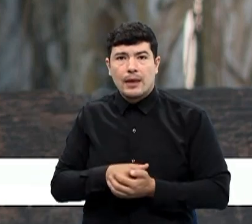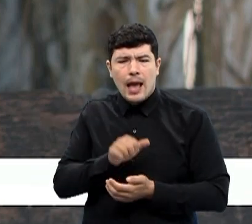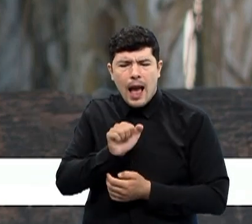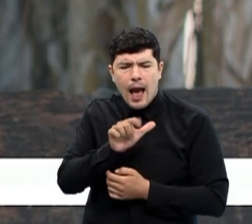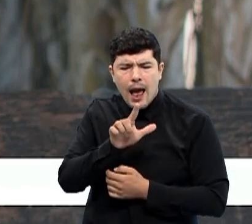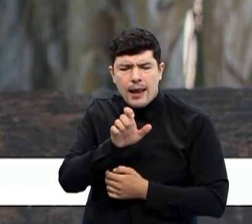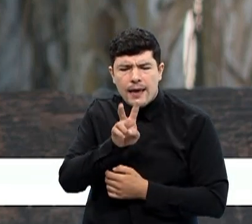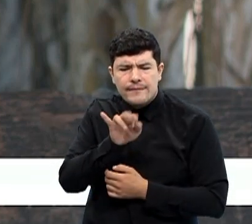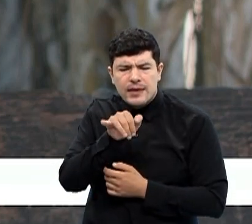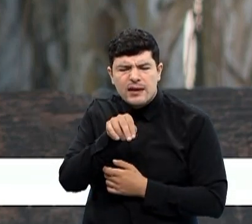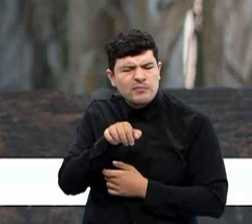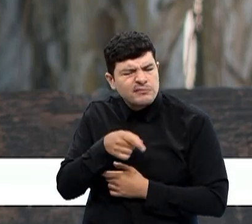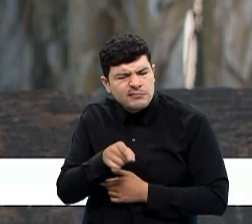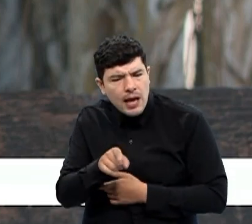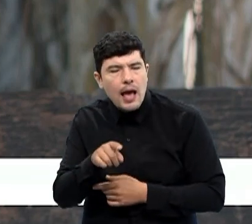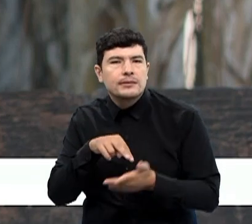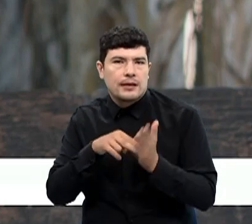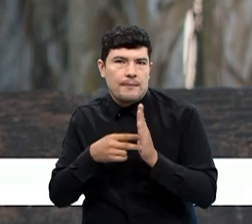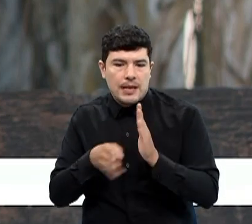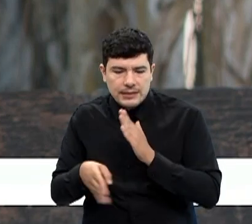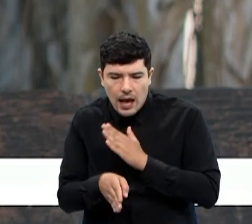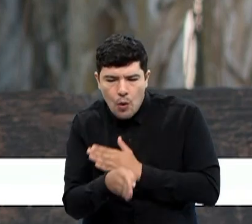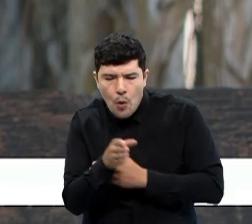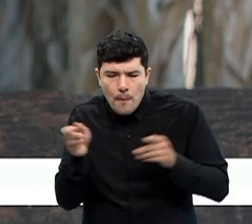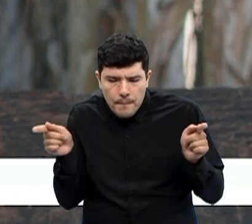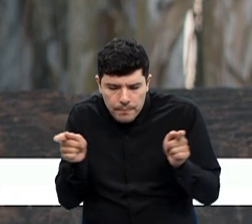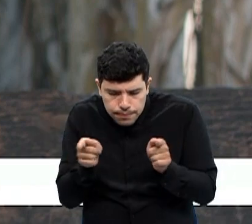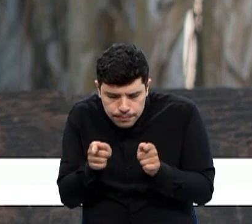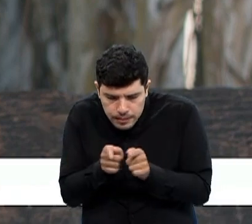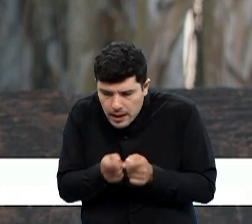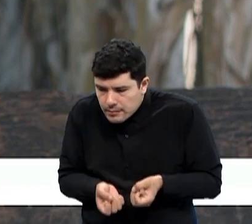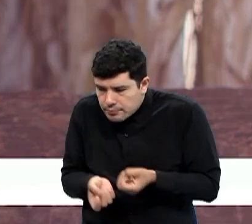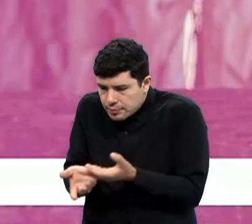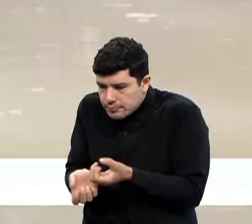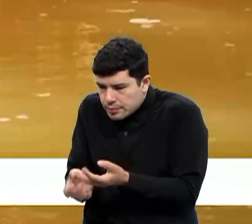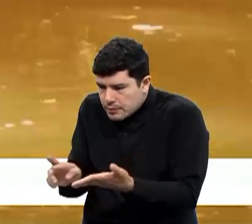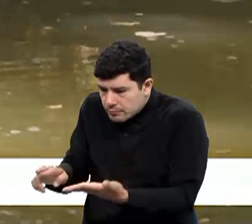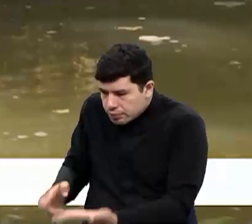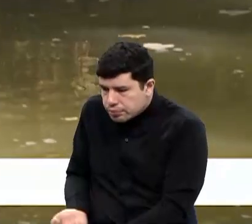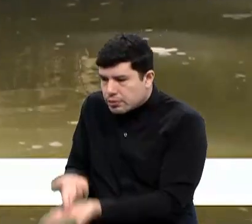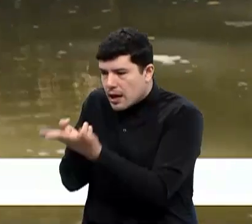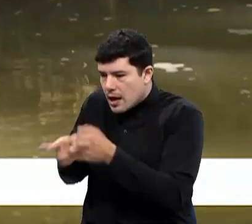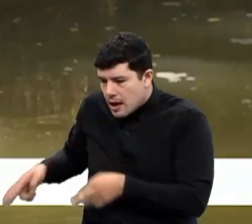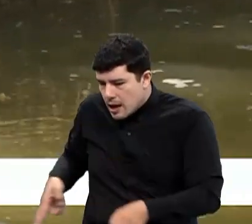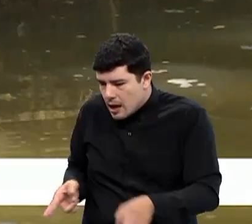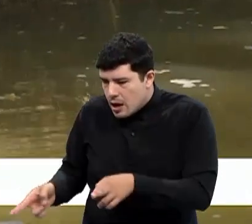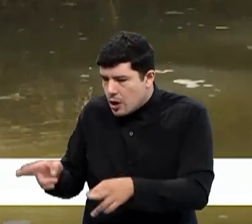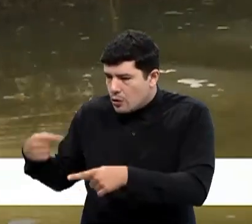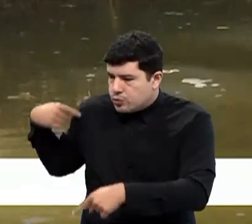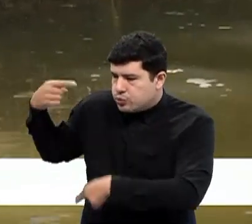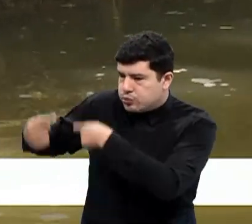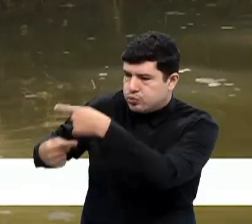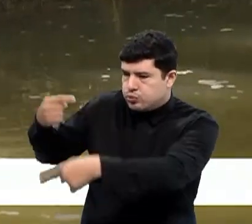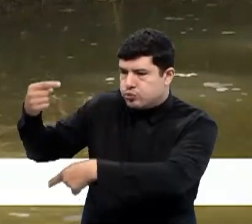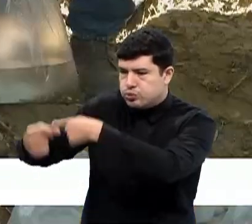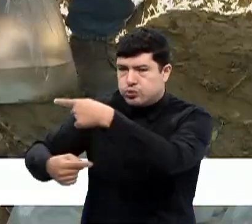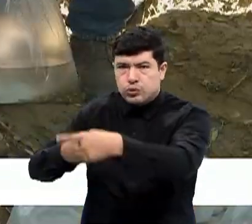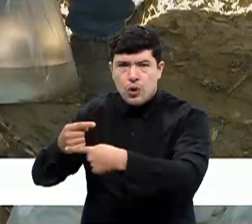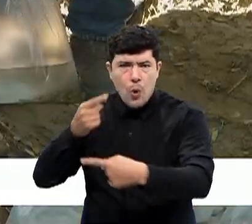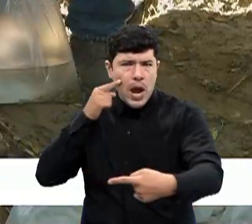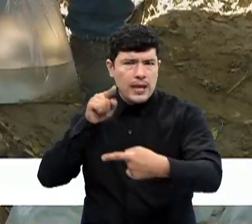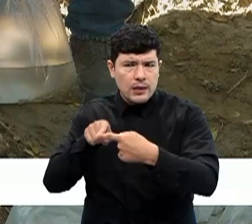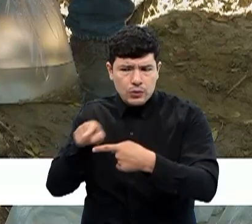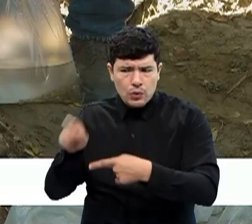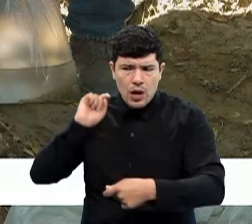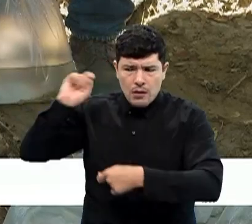se iba al pescado y no quedaba. Nosotros hacemos repoblamiento en las quebradas, en los caños y siempre tenemos